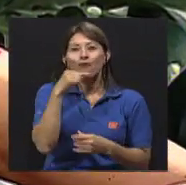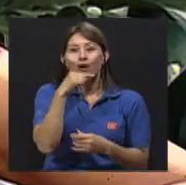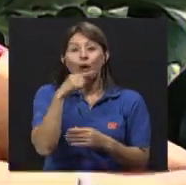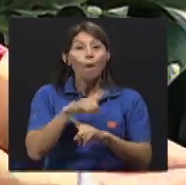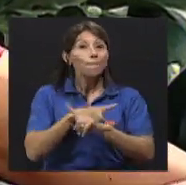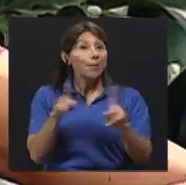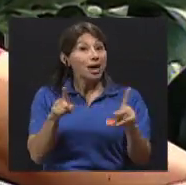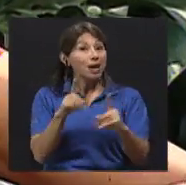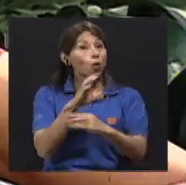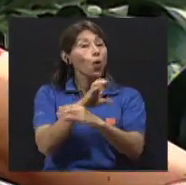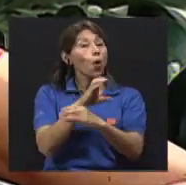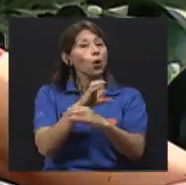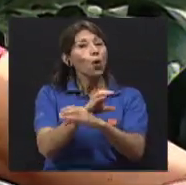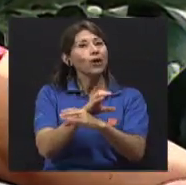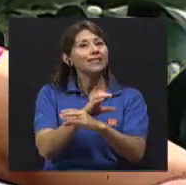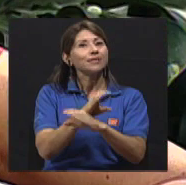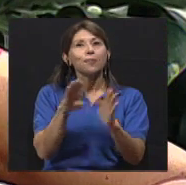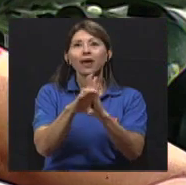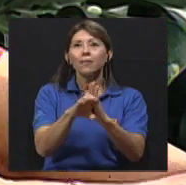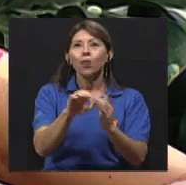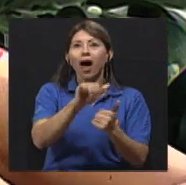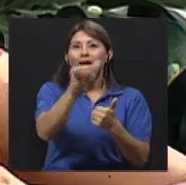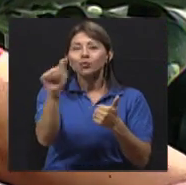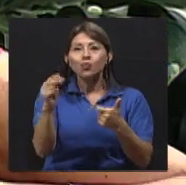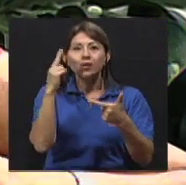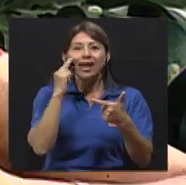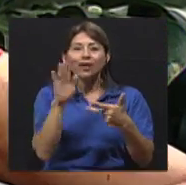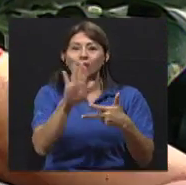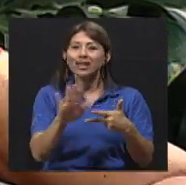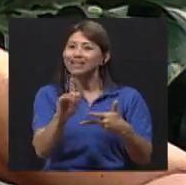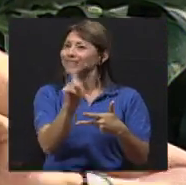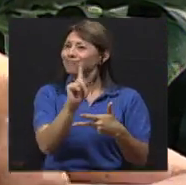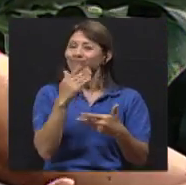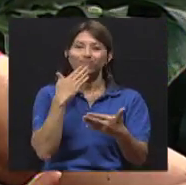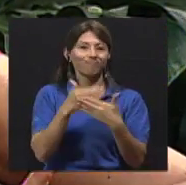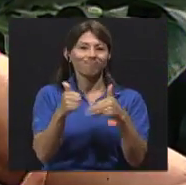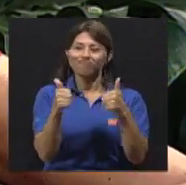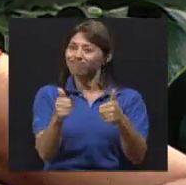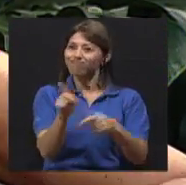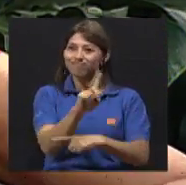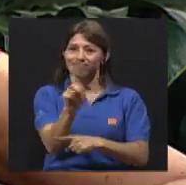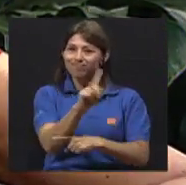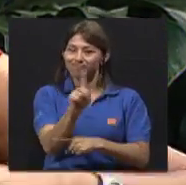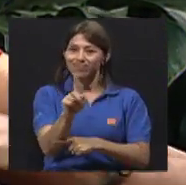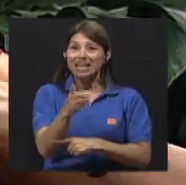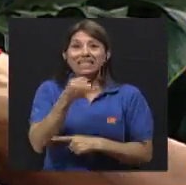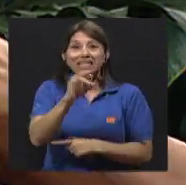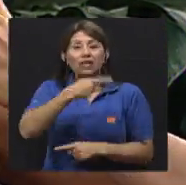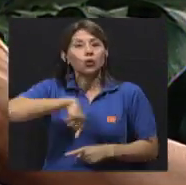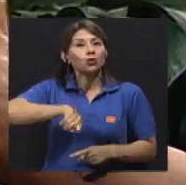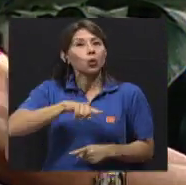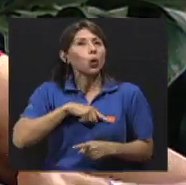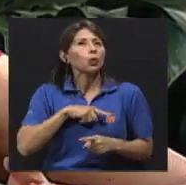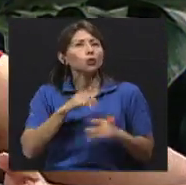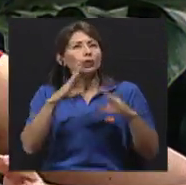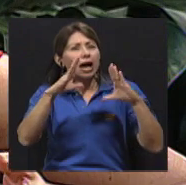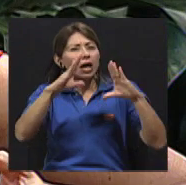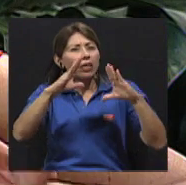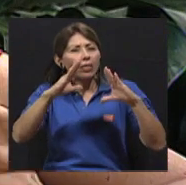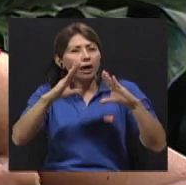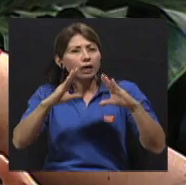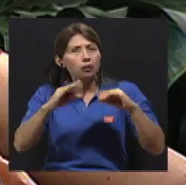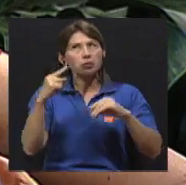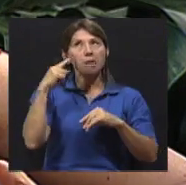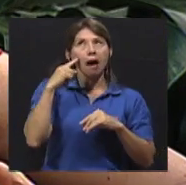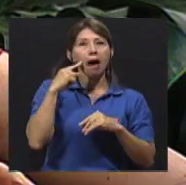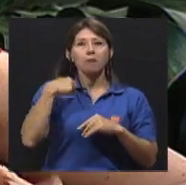Pero, digamos, los colores fríos, que son como el azul, el negro, el gris, no son recomendables. Mucho menos si vamos a ir a caminar en la